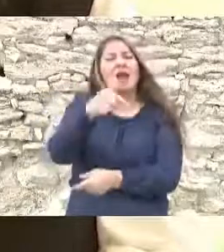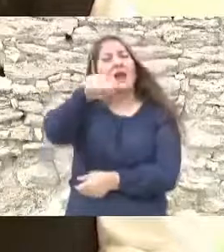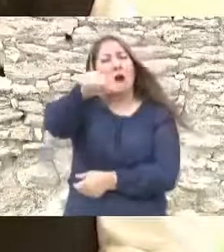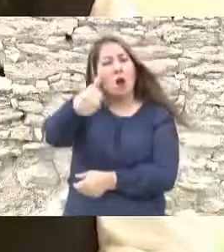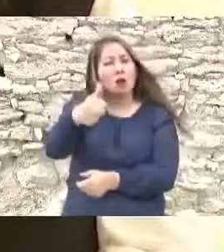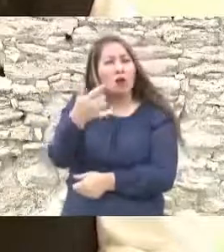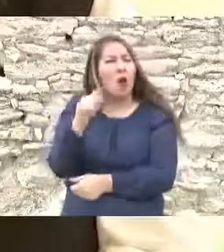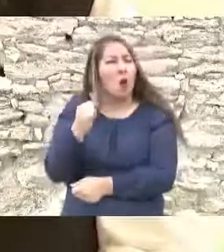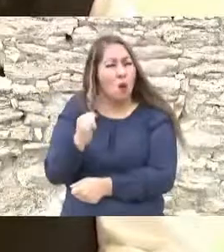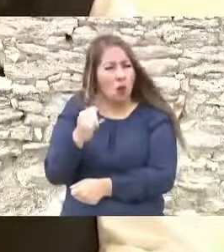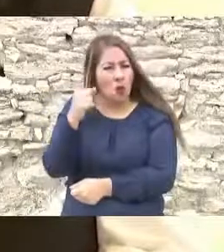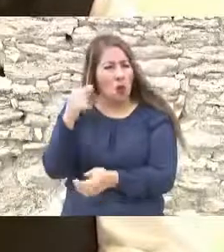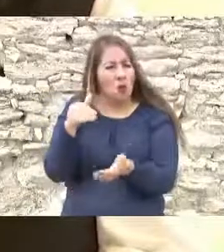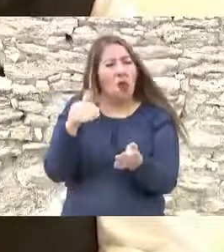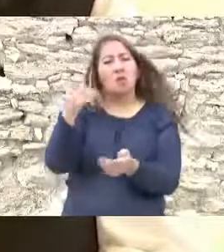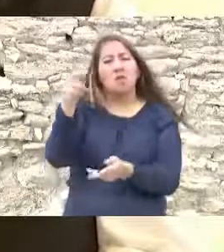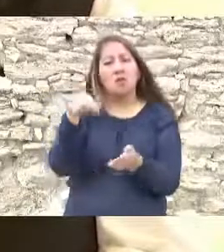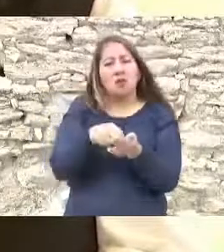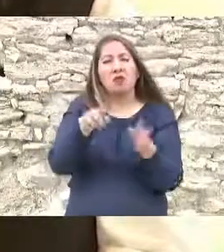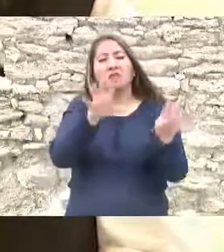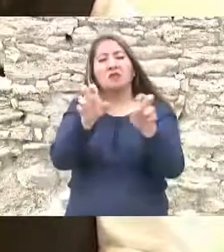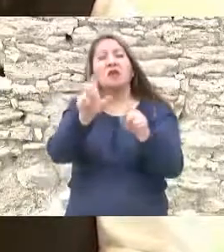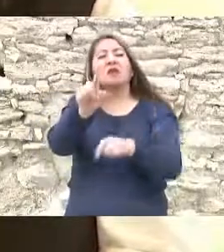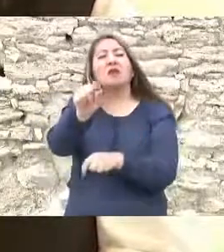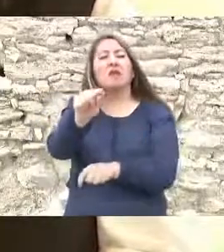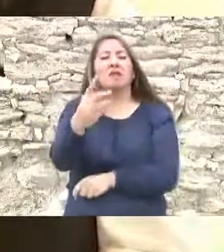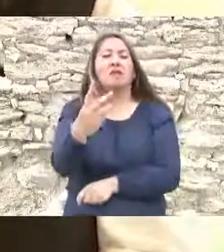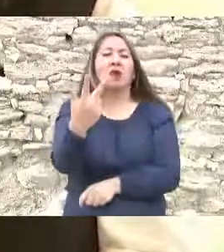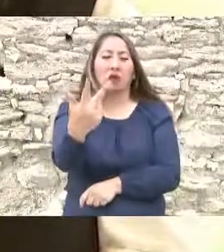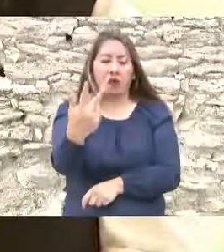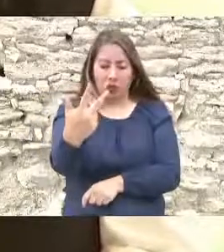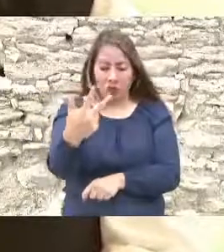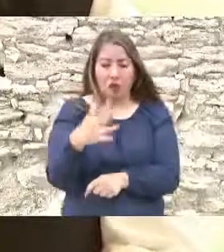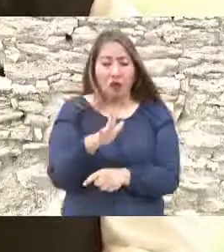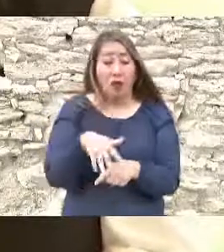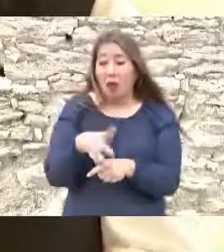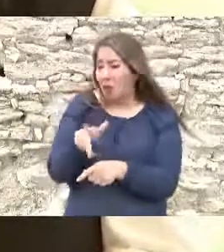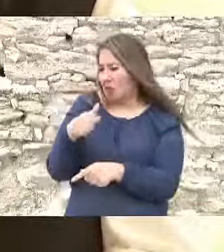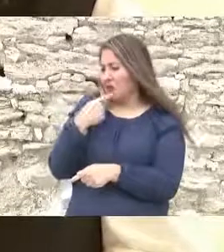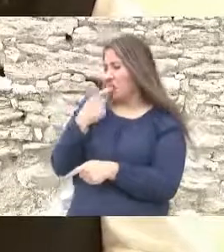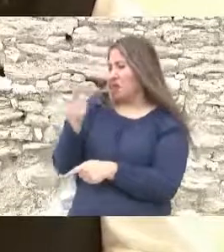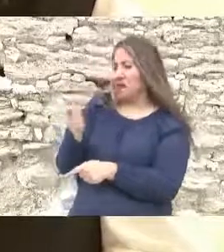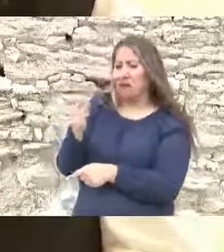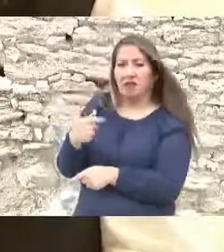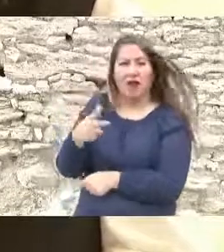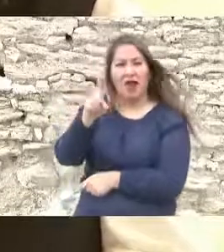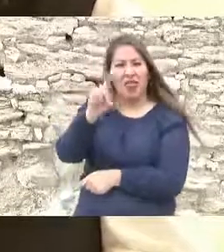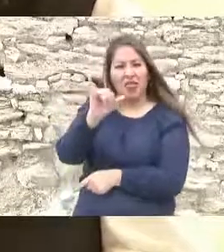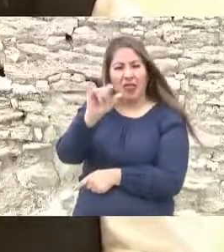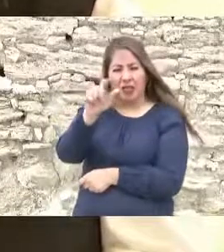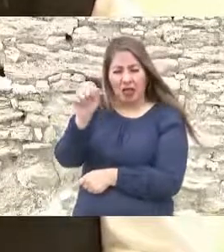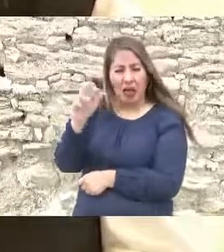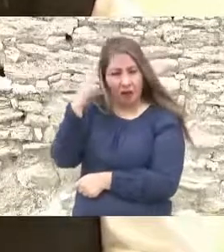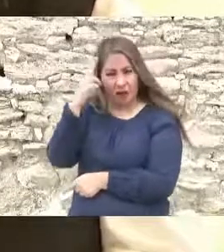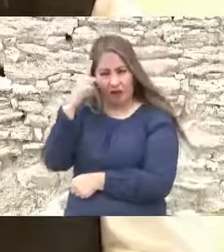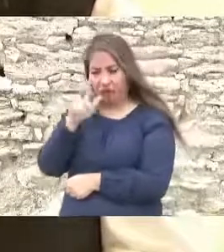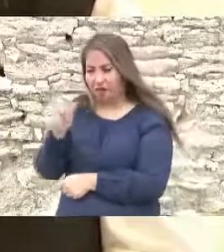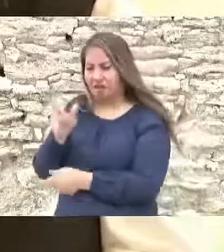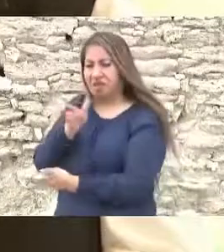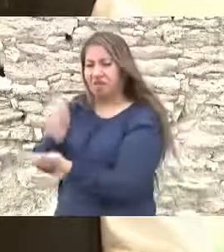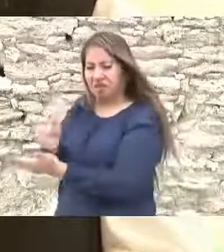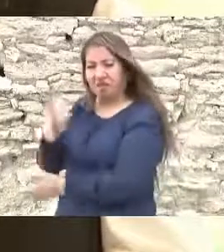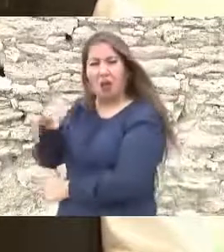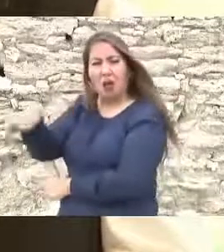en el que llama a Díaz usurpador y traidor degradado. Unos días después, Escobedo tuvo que cruzar la